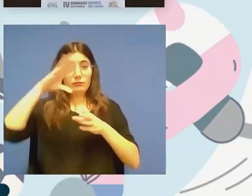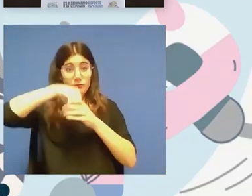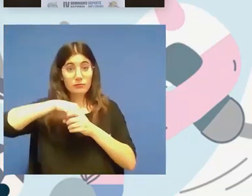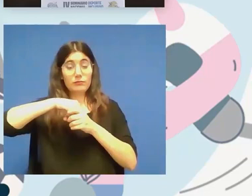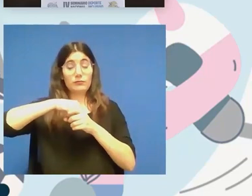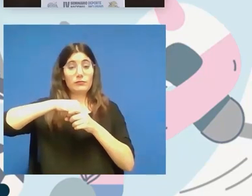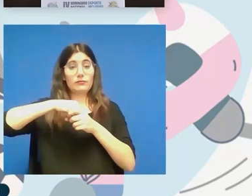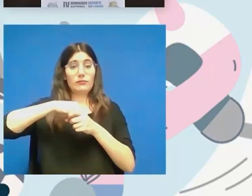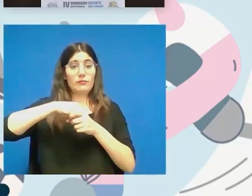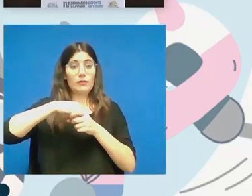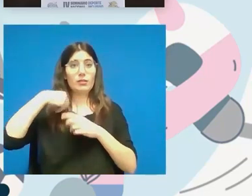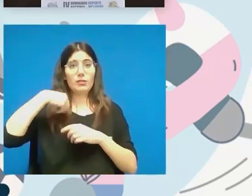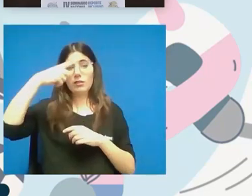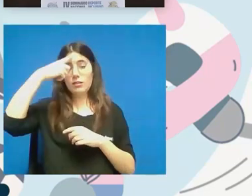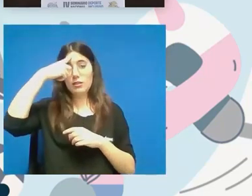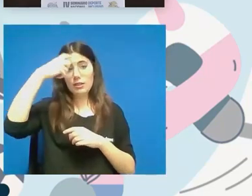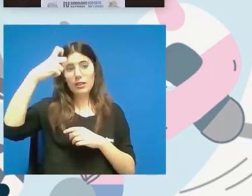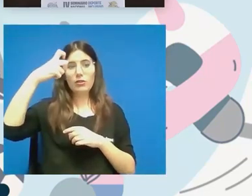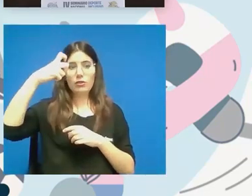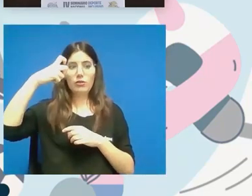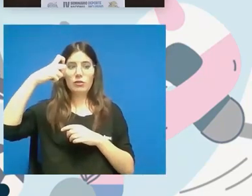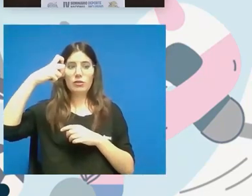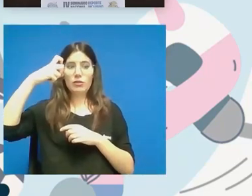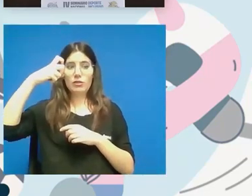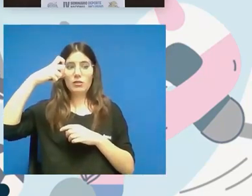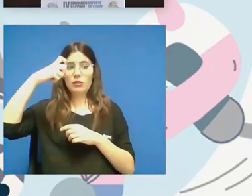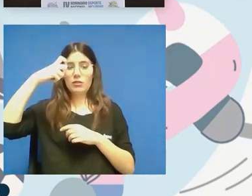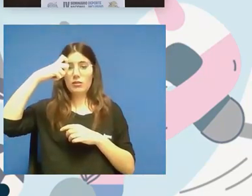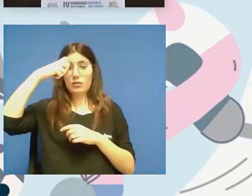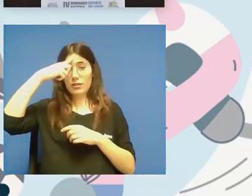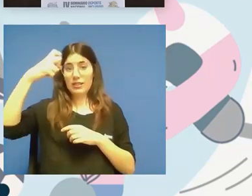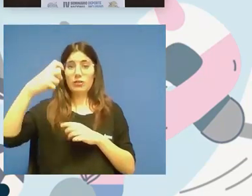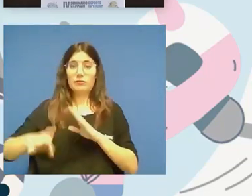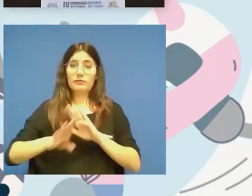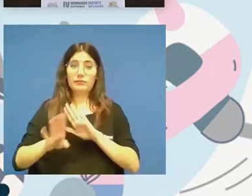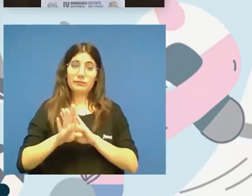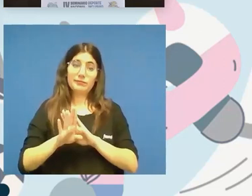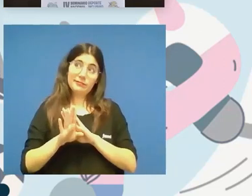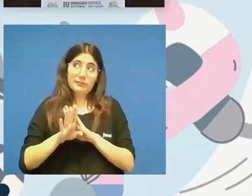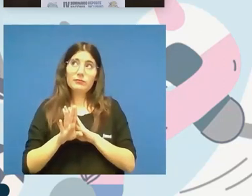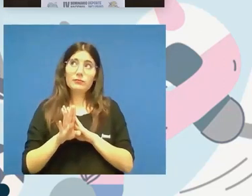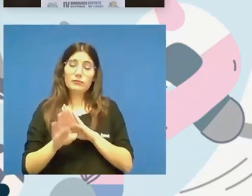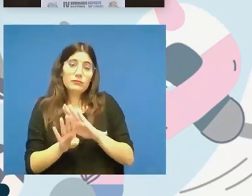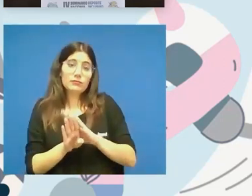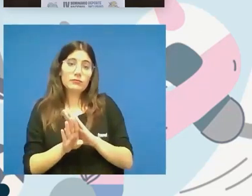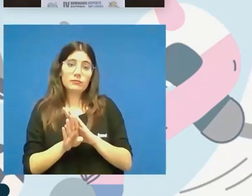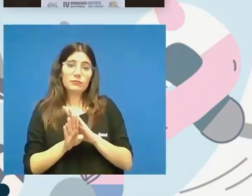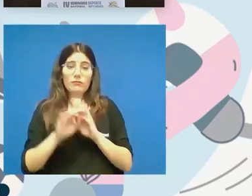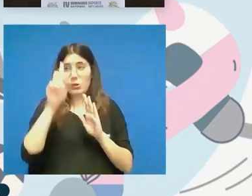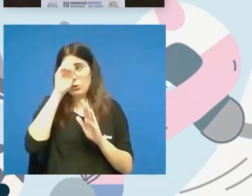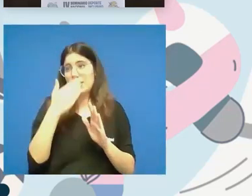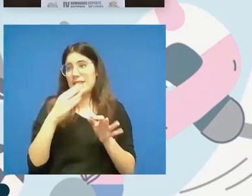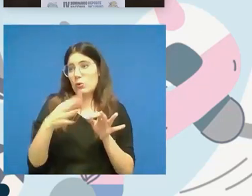creo que es una tendencia a la que bueno afortunadamente o no sé si